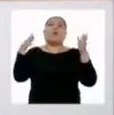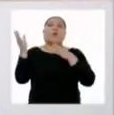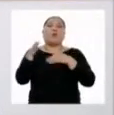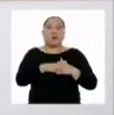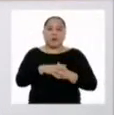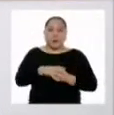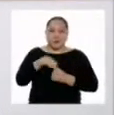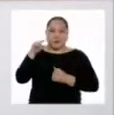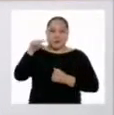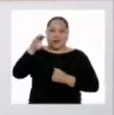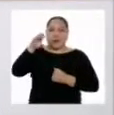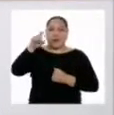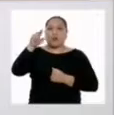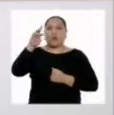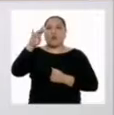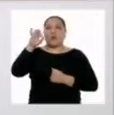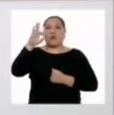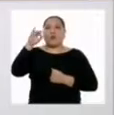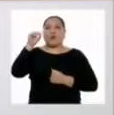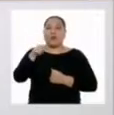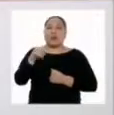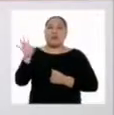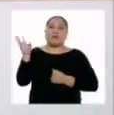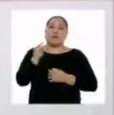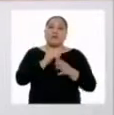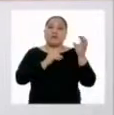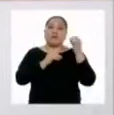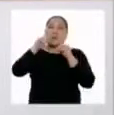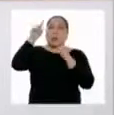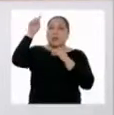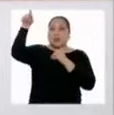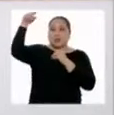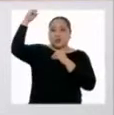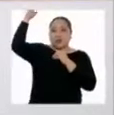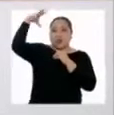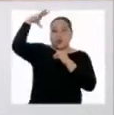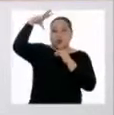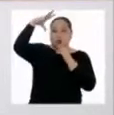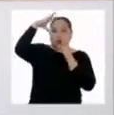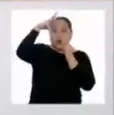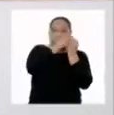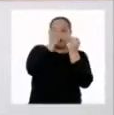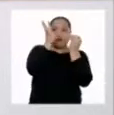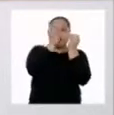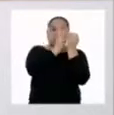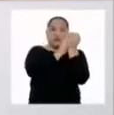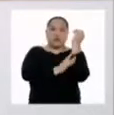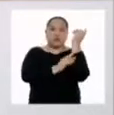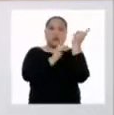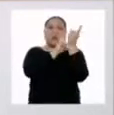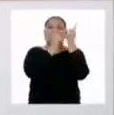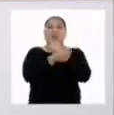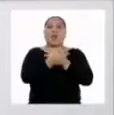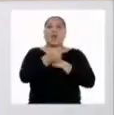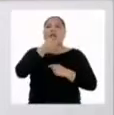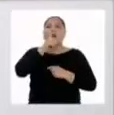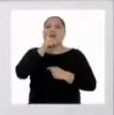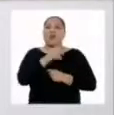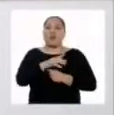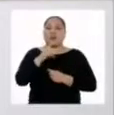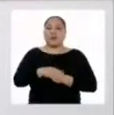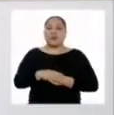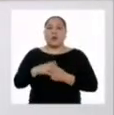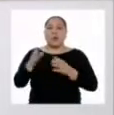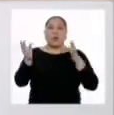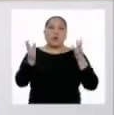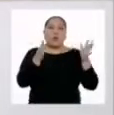La clorofila de las hojas atrapan la luz del sol, que es la energía que necesita para transformar el agua y